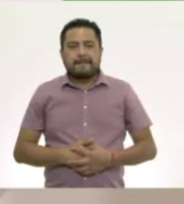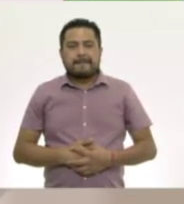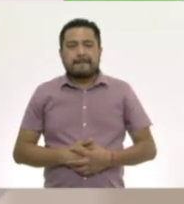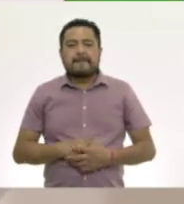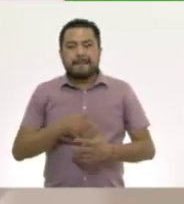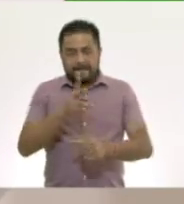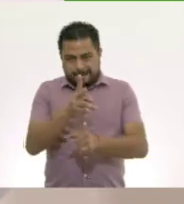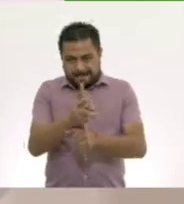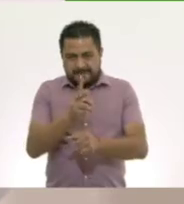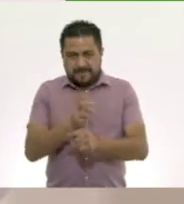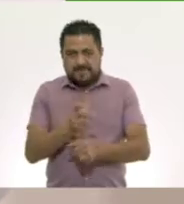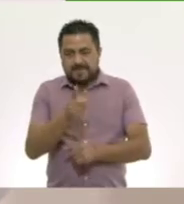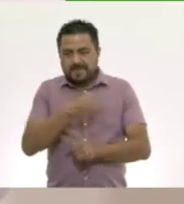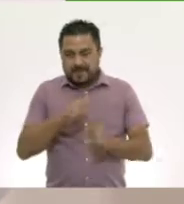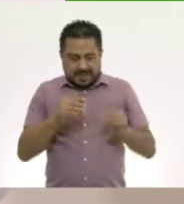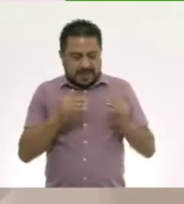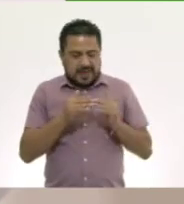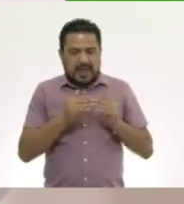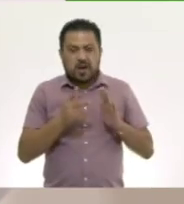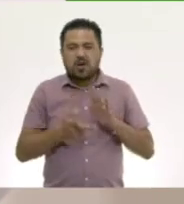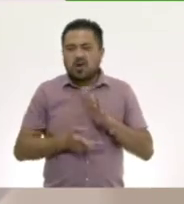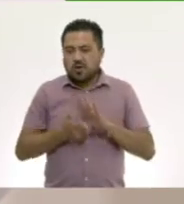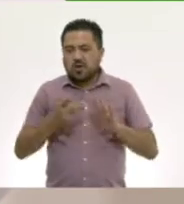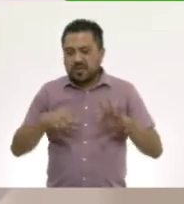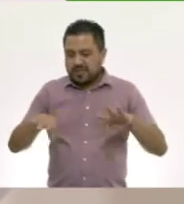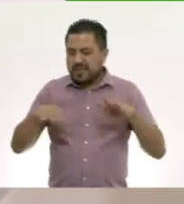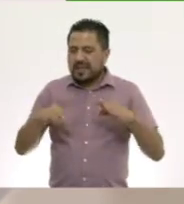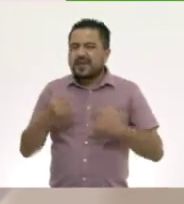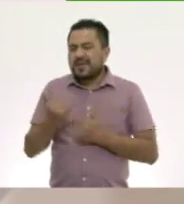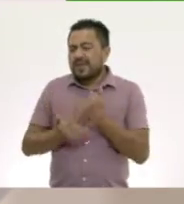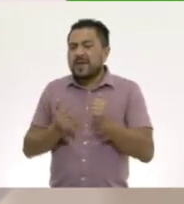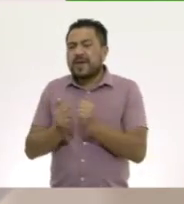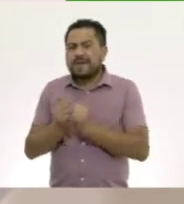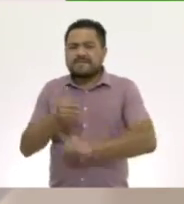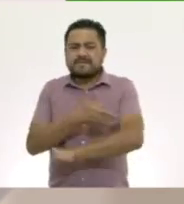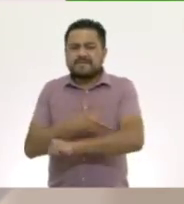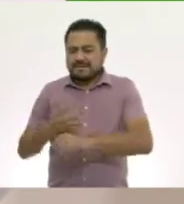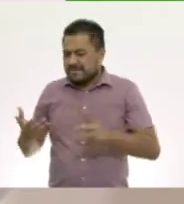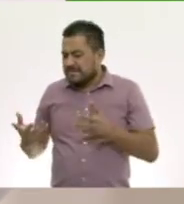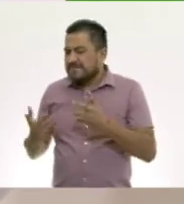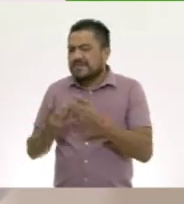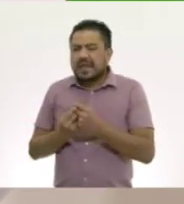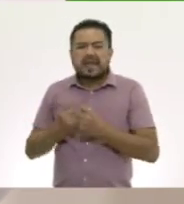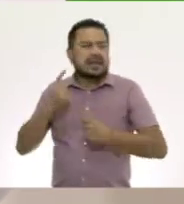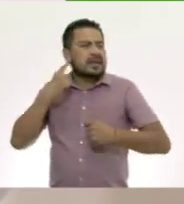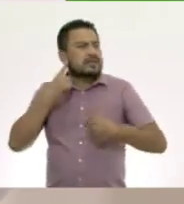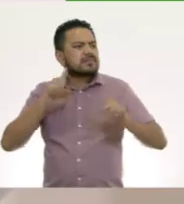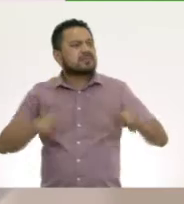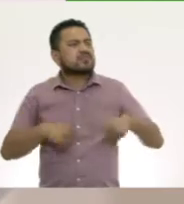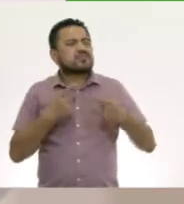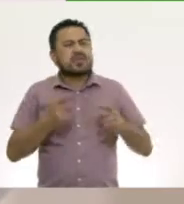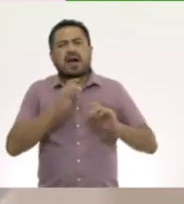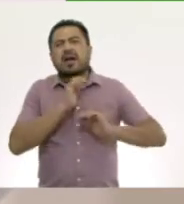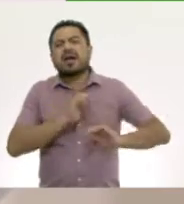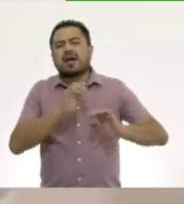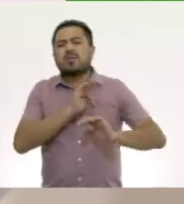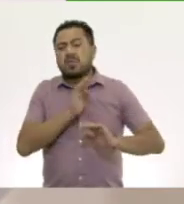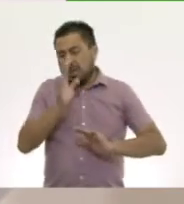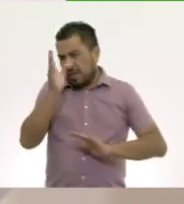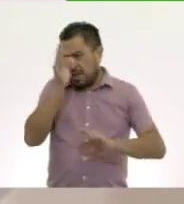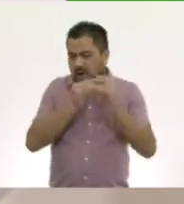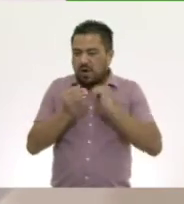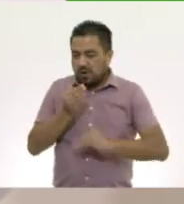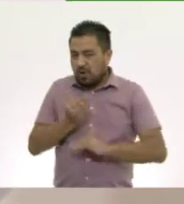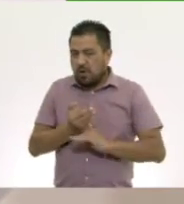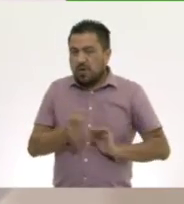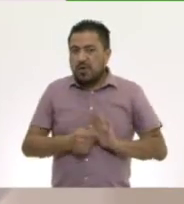Te invitamos a que en casa retomes la lámina y juegues con tu familia a seguir el ritmo de una canción. Puede ser la que aprendimos el